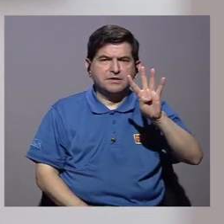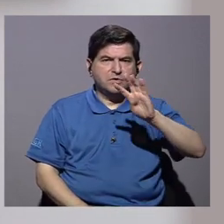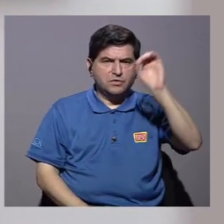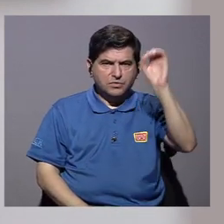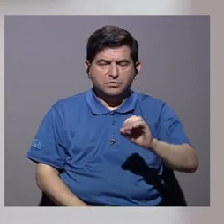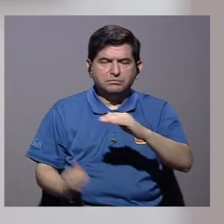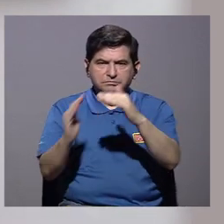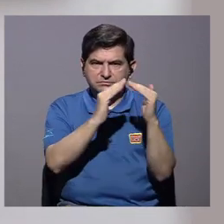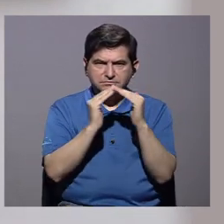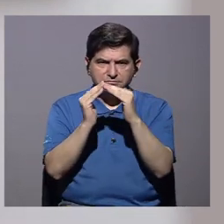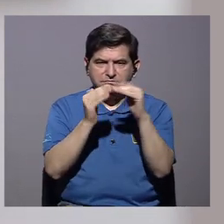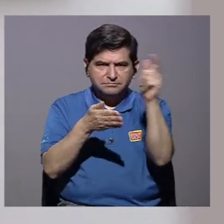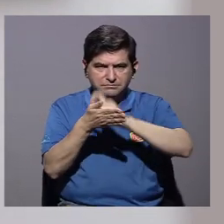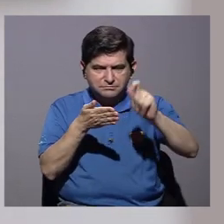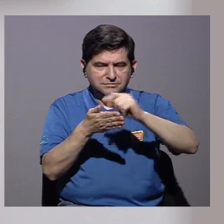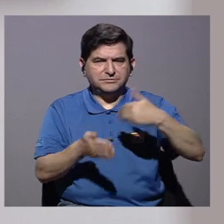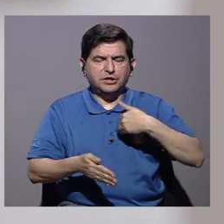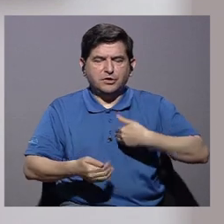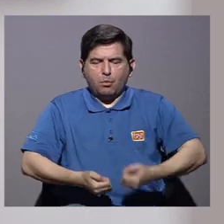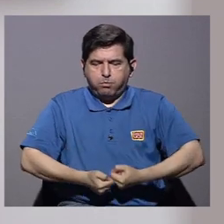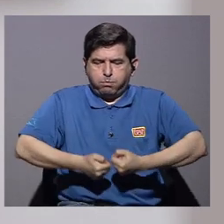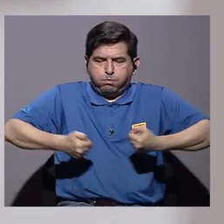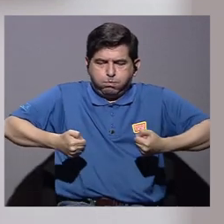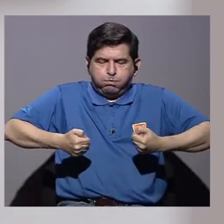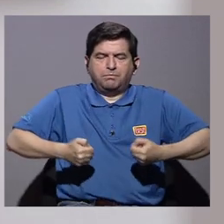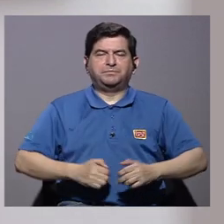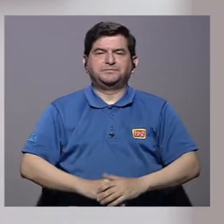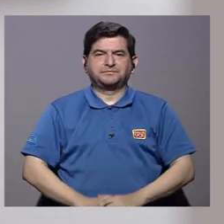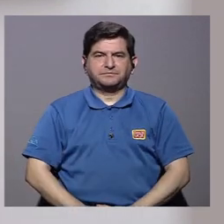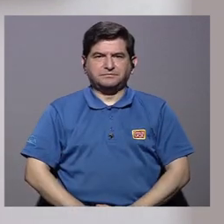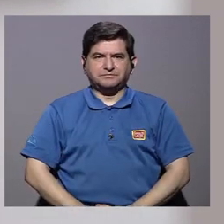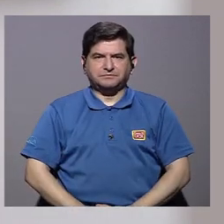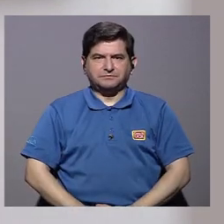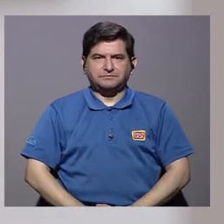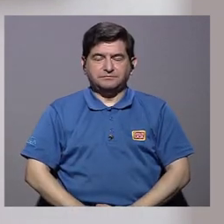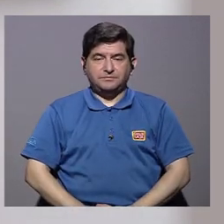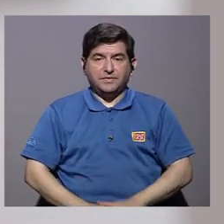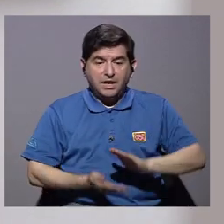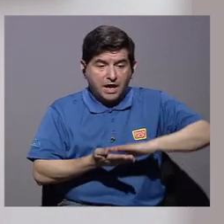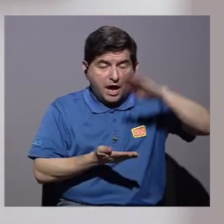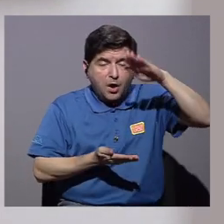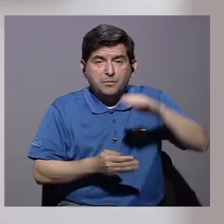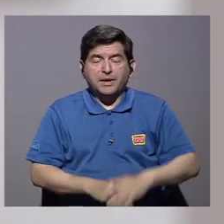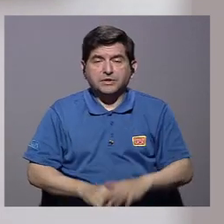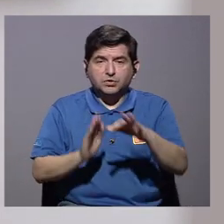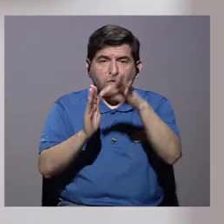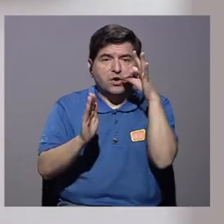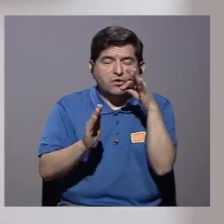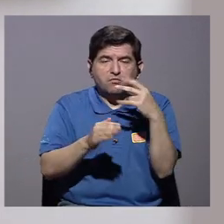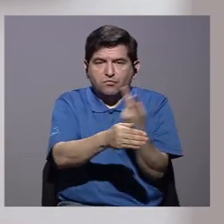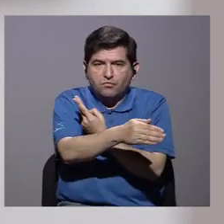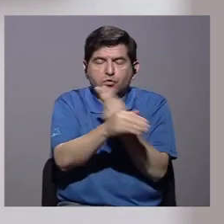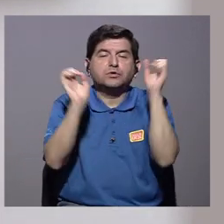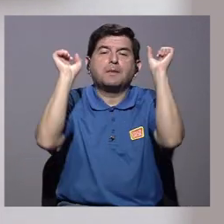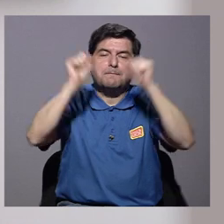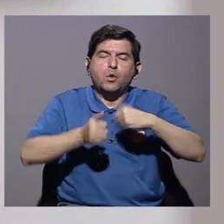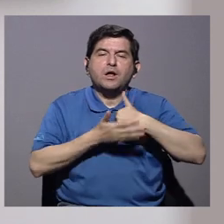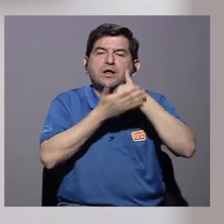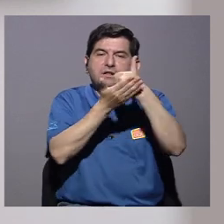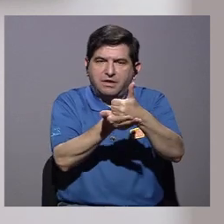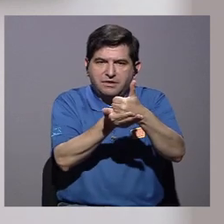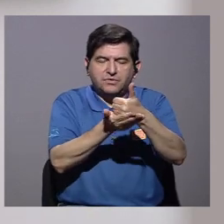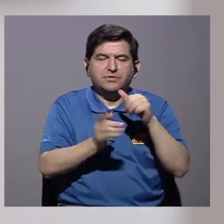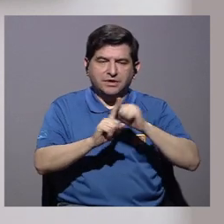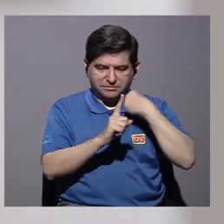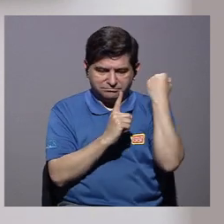Pública. Aquí se encontró que el 34% de la población escolar tiene sobrepeso u obesidad. Entonces, un